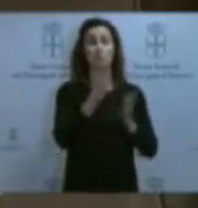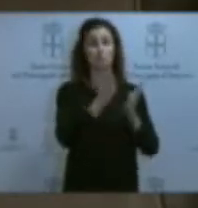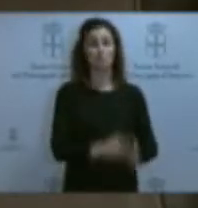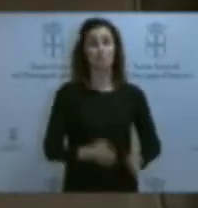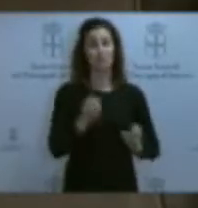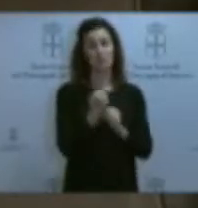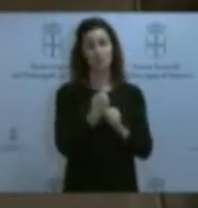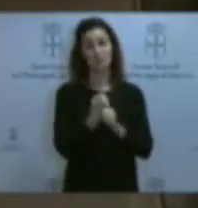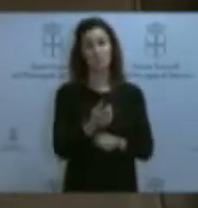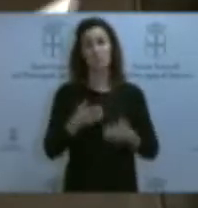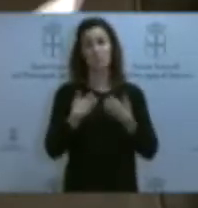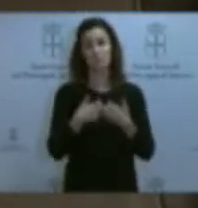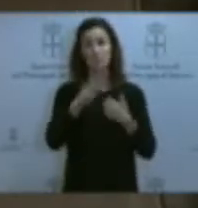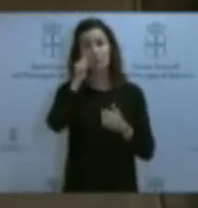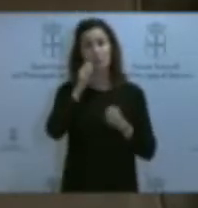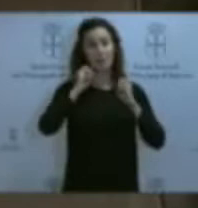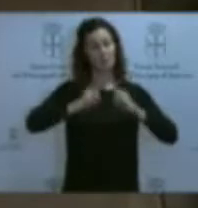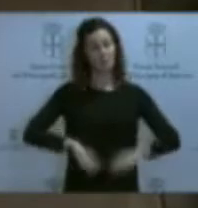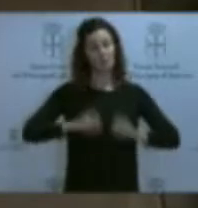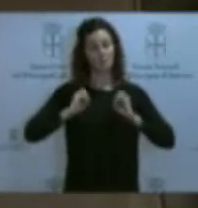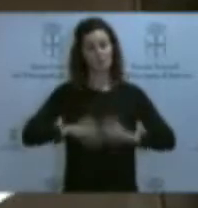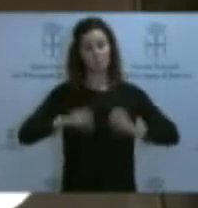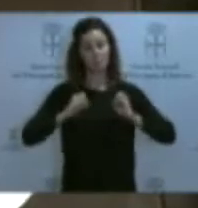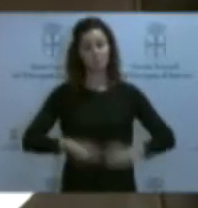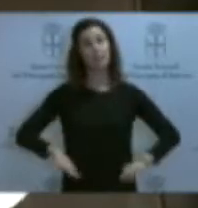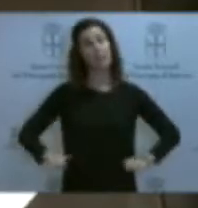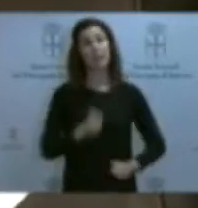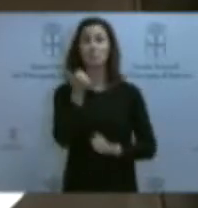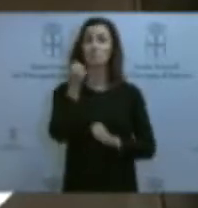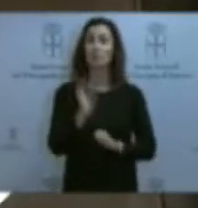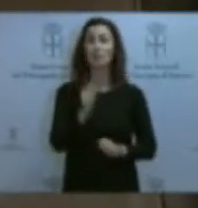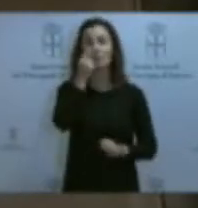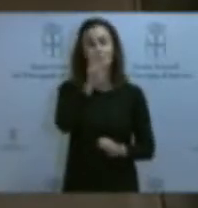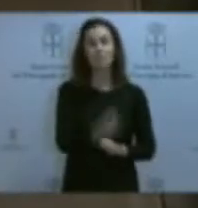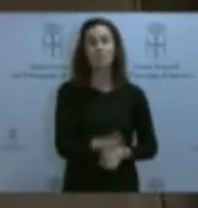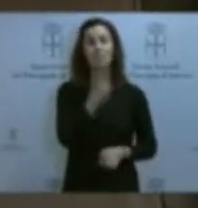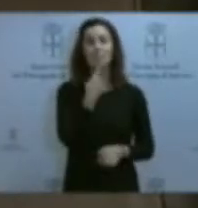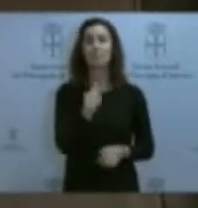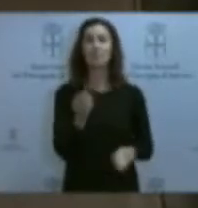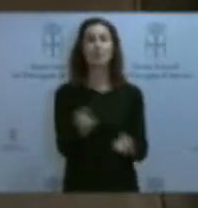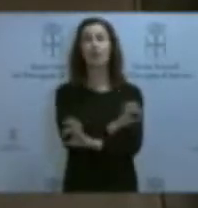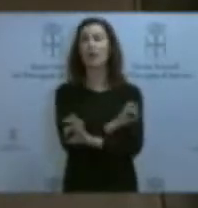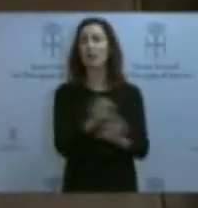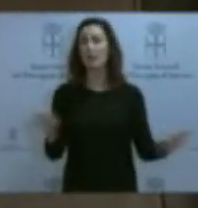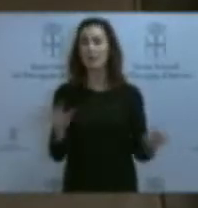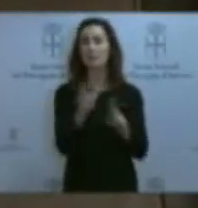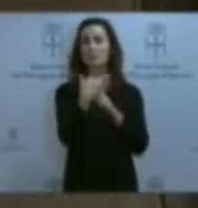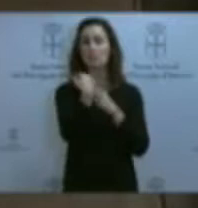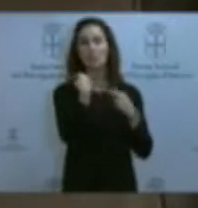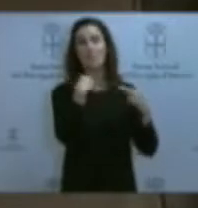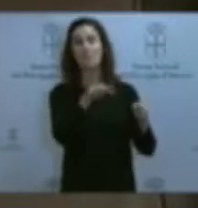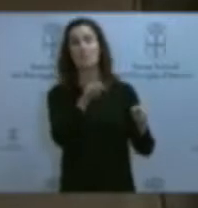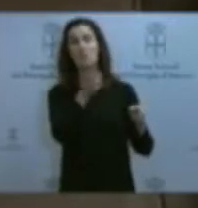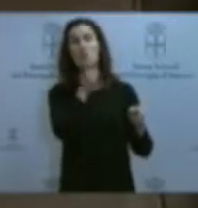en menos de un año? Aquí falta el presidente Javier Fernández, a quien no hemos escuchado una sola palabra sobre la situación de